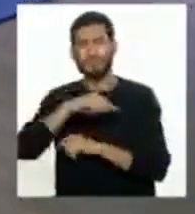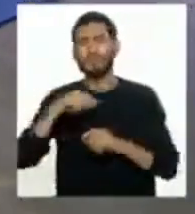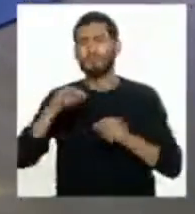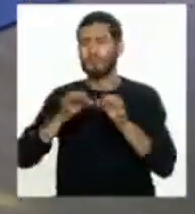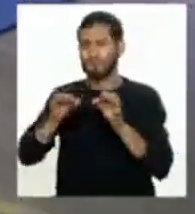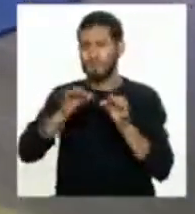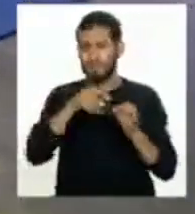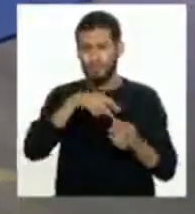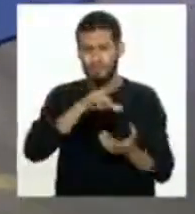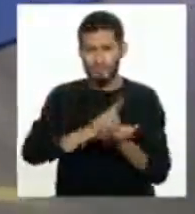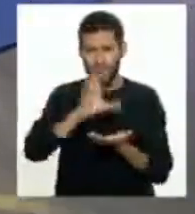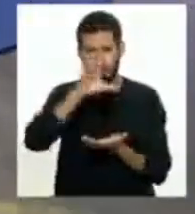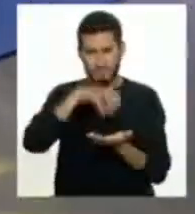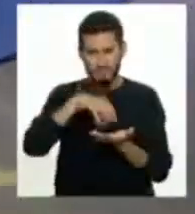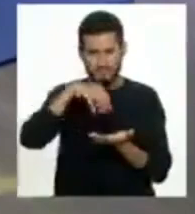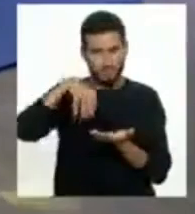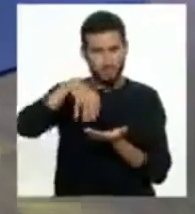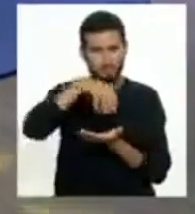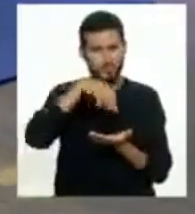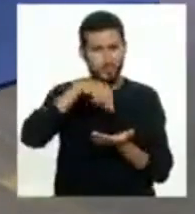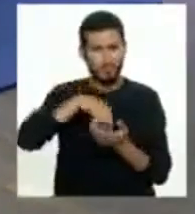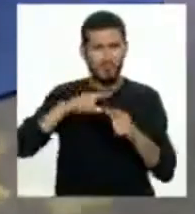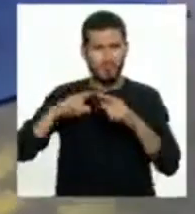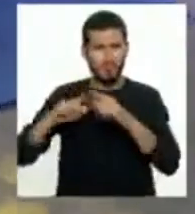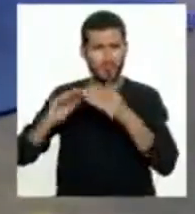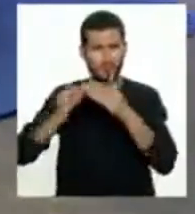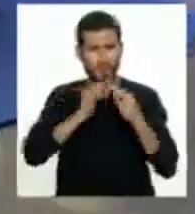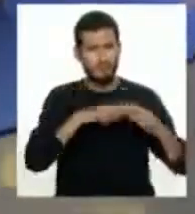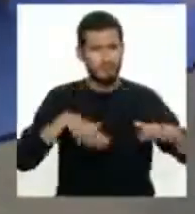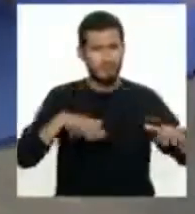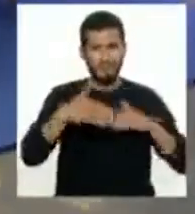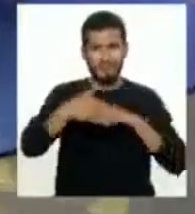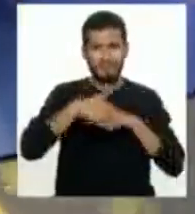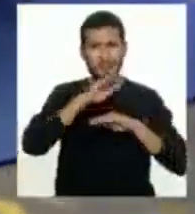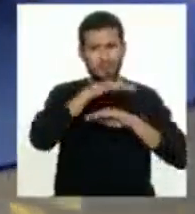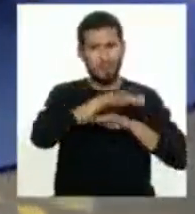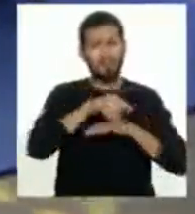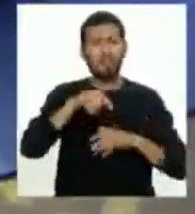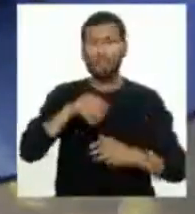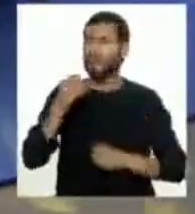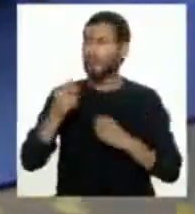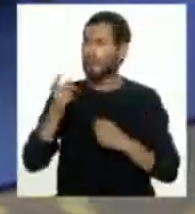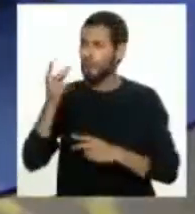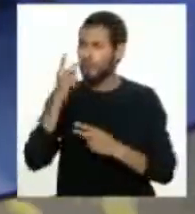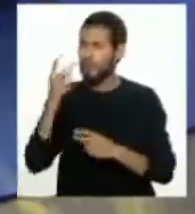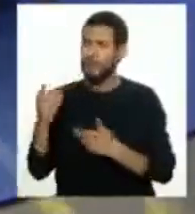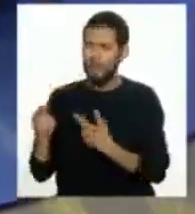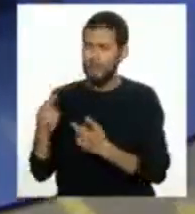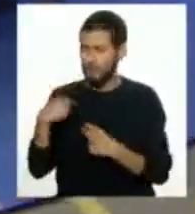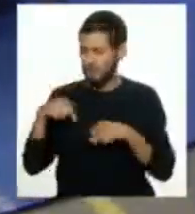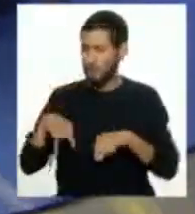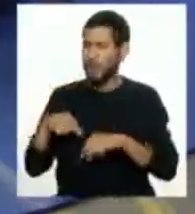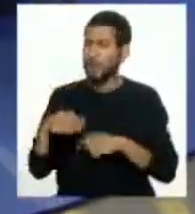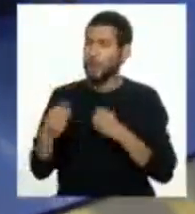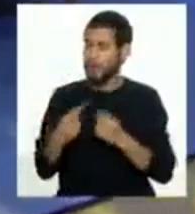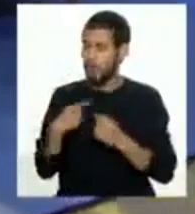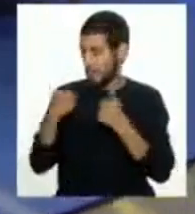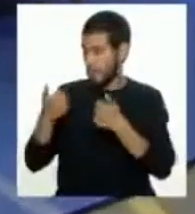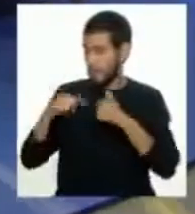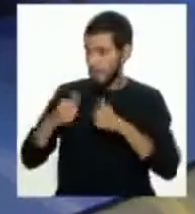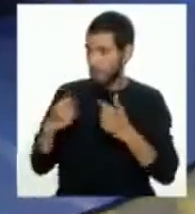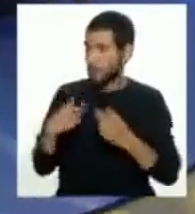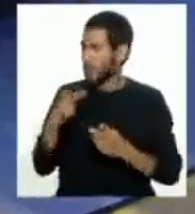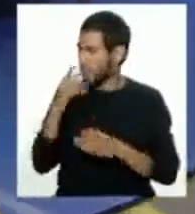el caso de Lima, siendo un epicentro en el mar cercano, ¿cómo ves la situación? ¿Cómo estaríamos? ¿Vamos bien? ¿Estamos